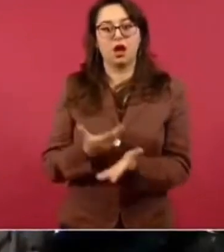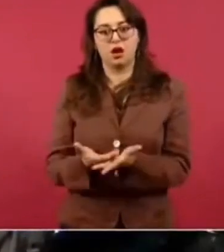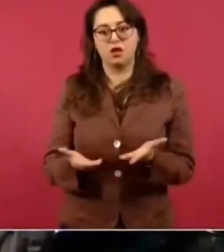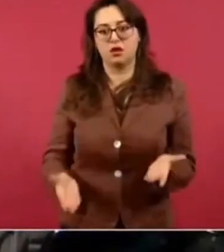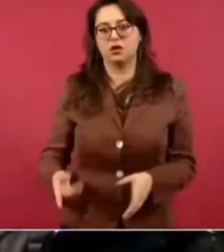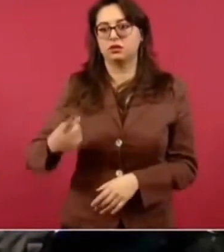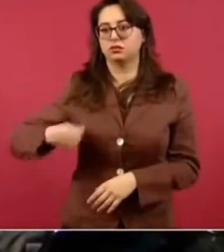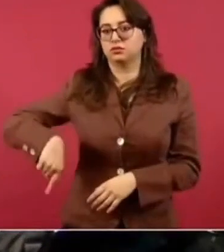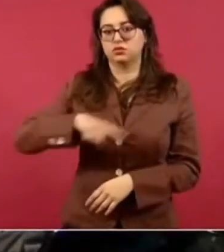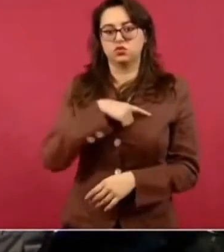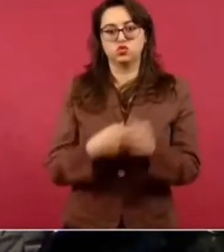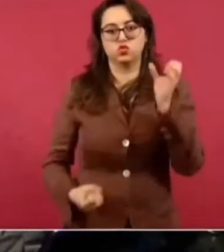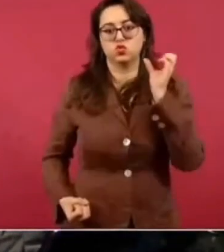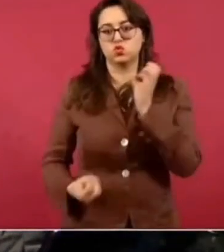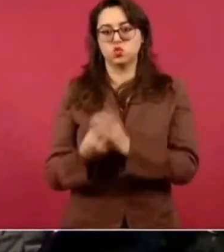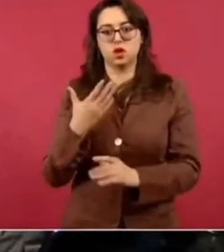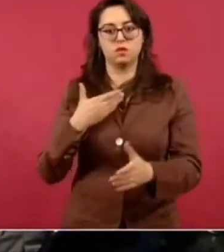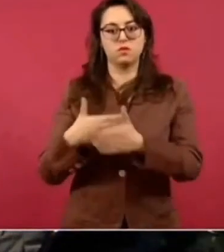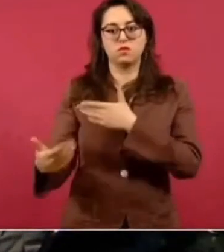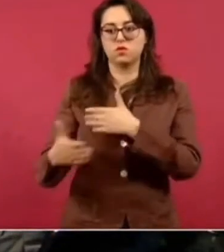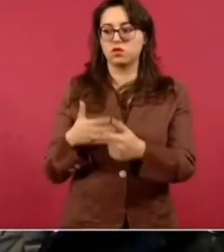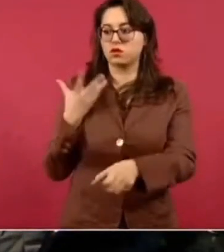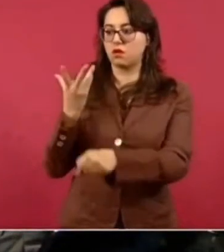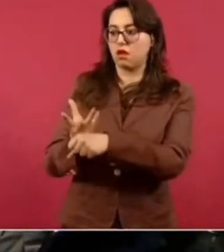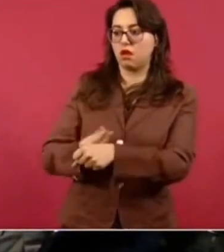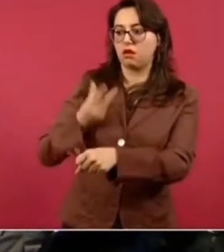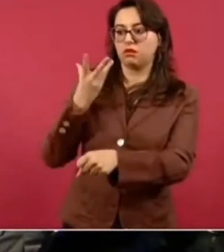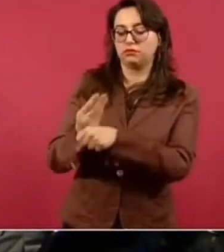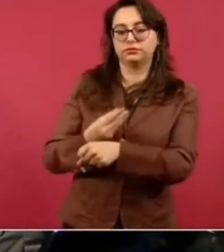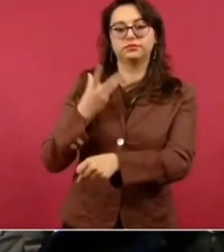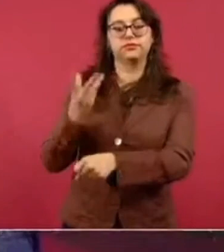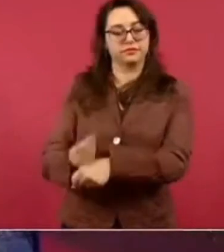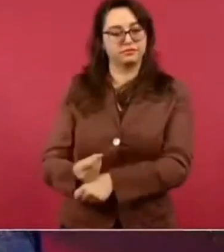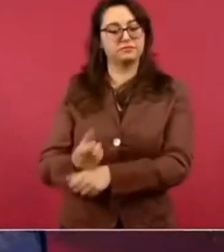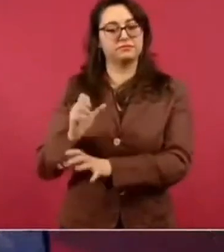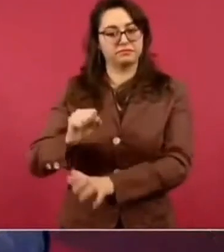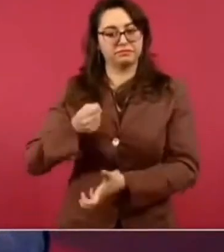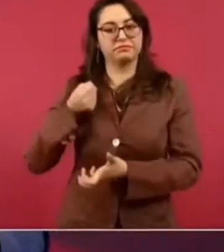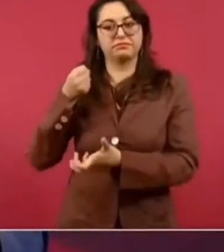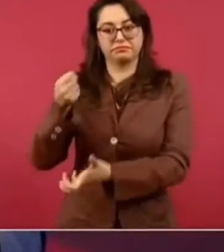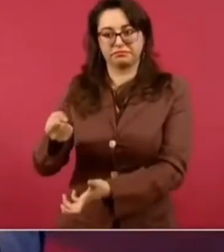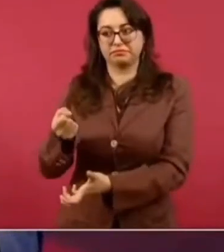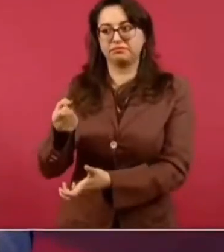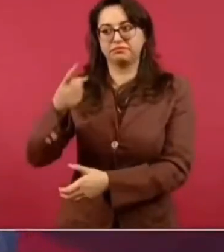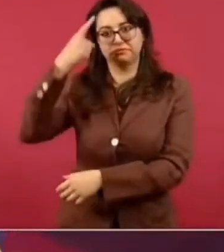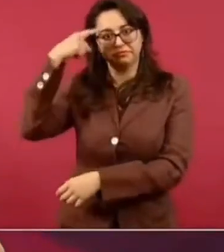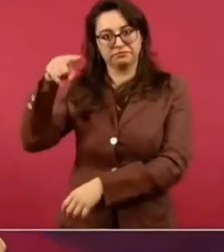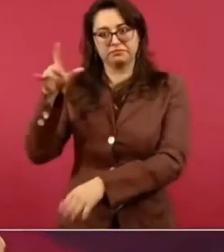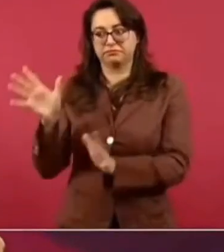más energía eléctrica estamos invirtiendo y todavía